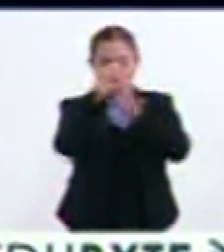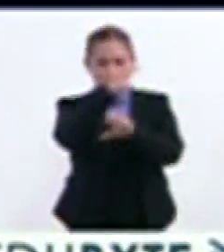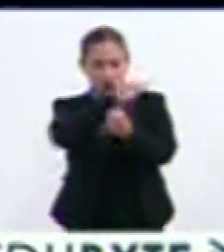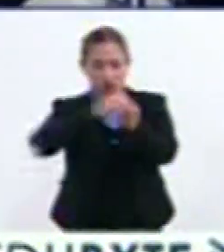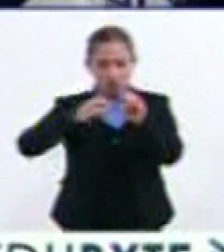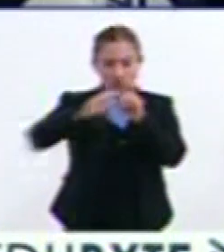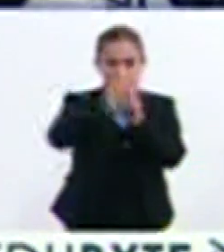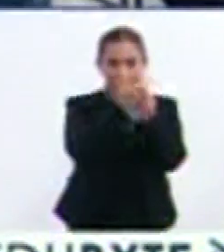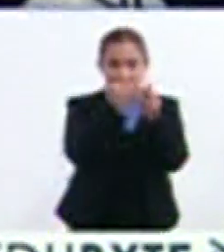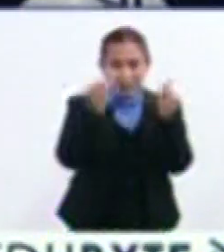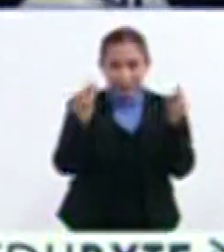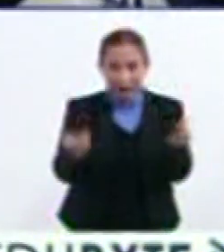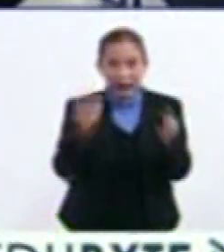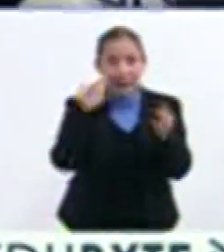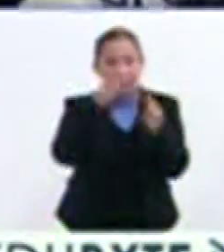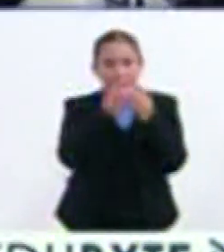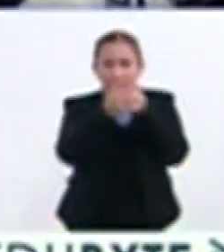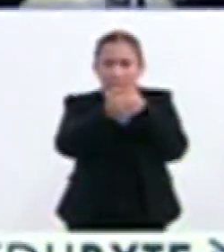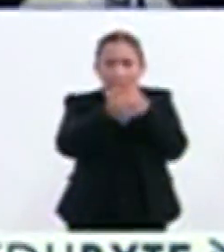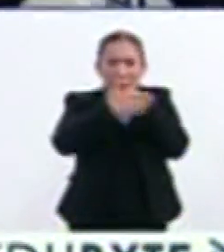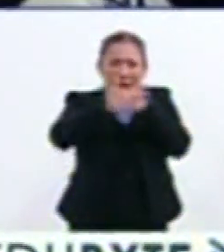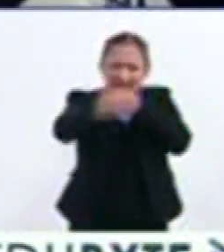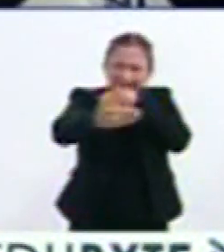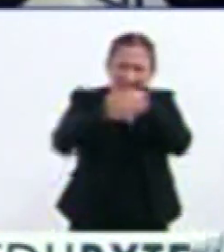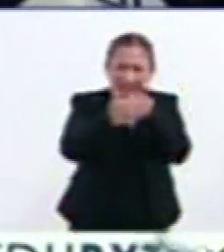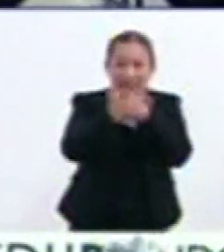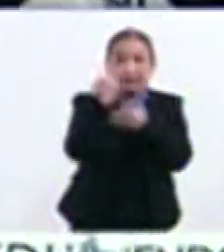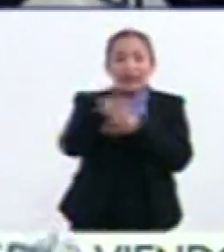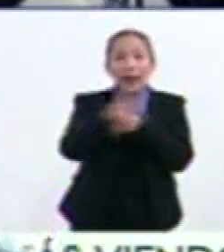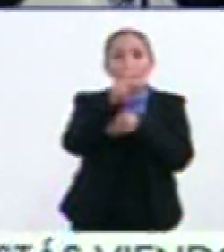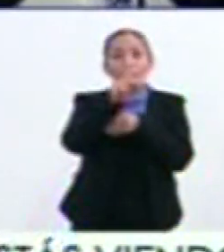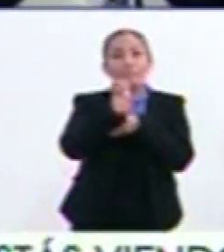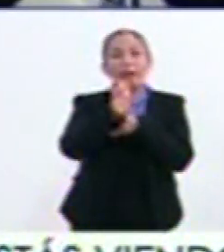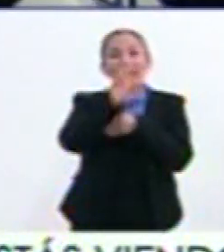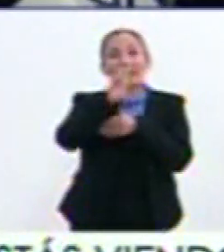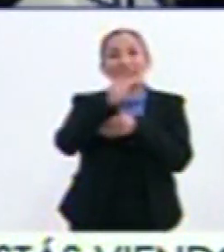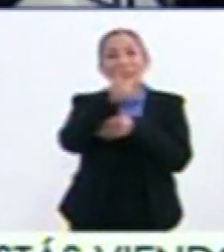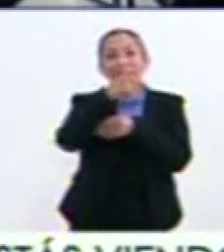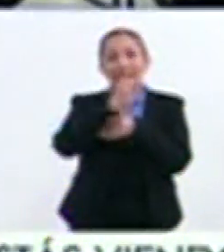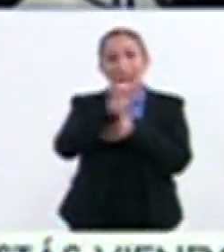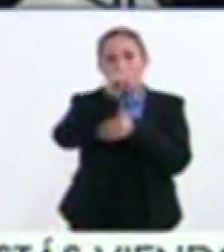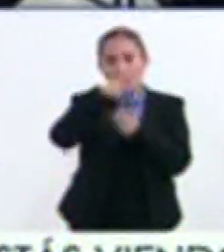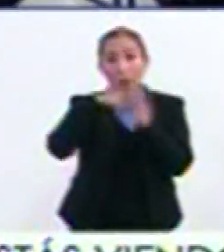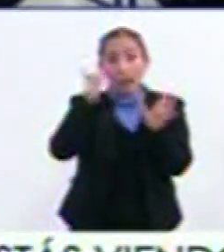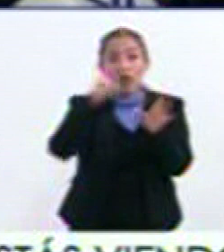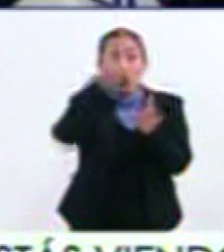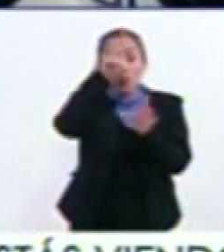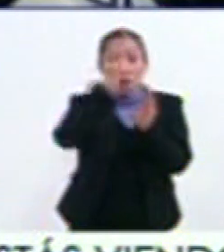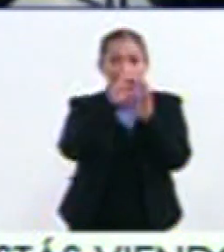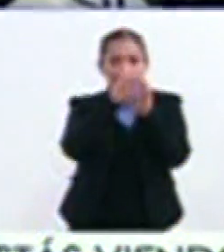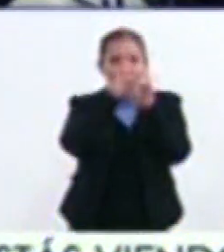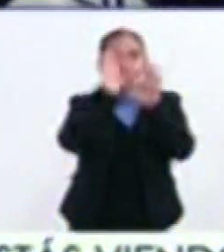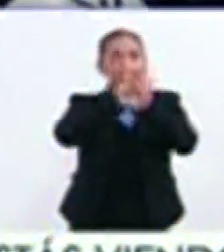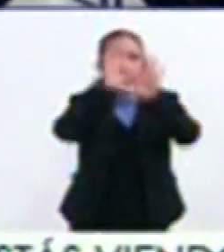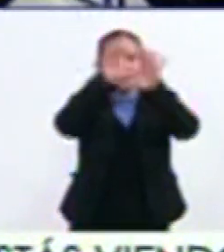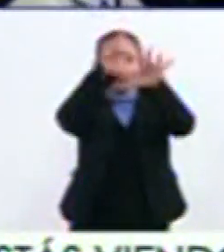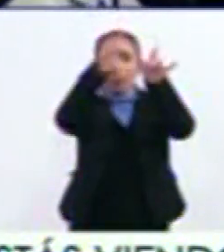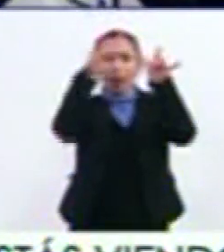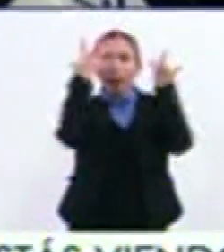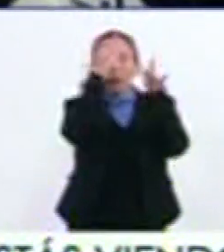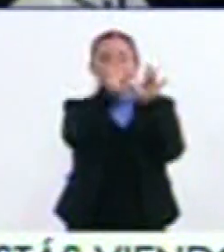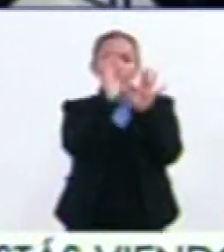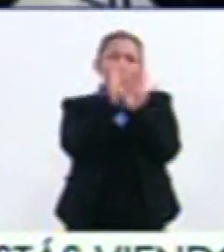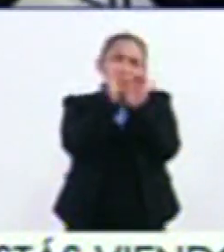la Tierra y está en la distancia más corta a la Tierra, se le llama perigeo Entonces tenemos una superluna, la podemos ver más brillante,